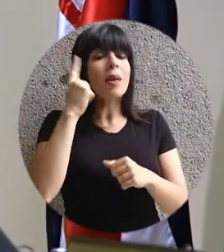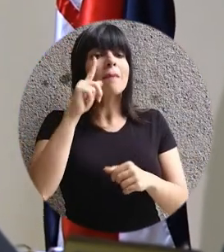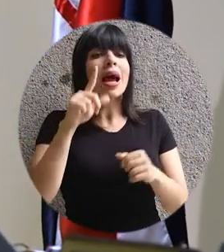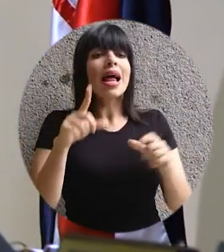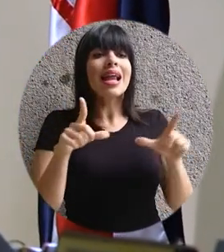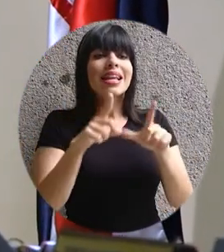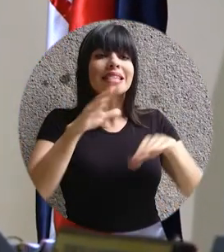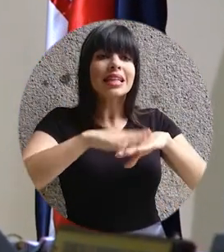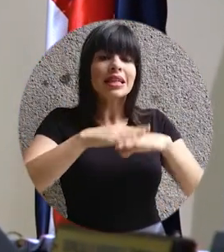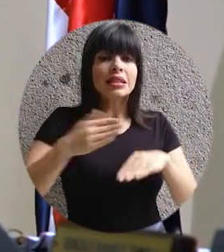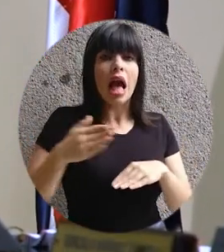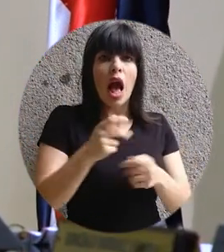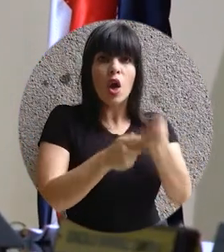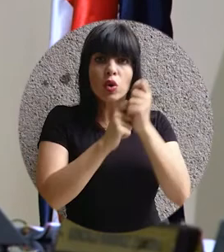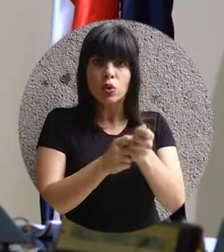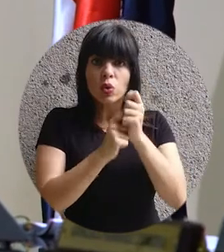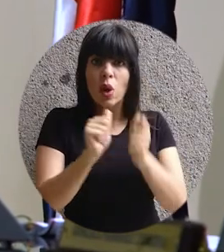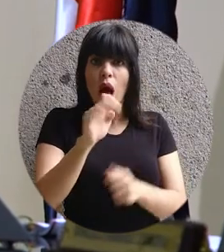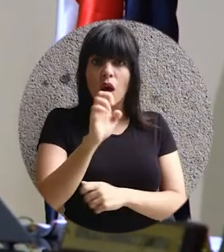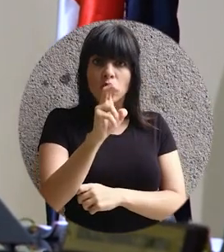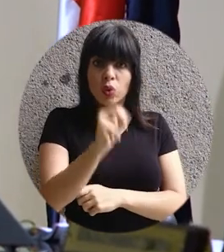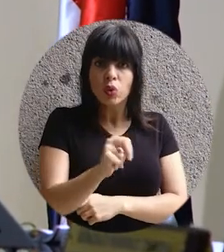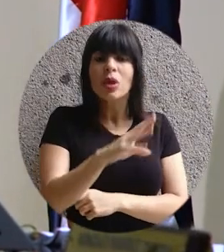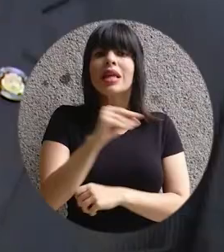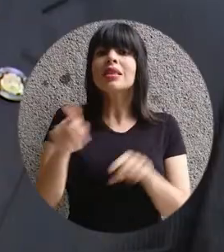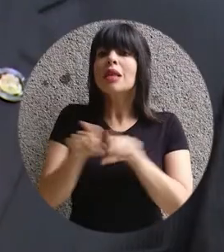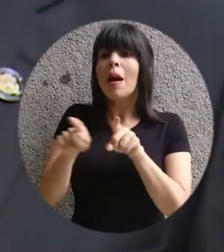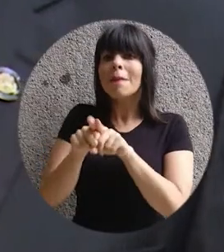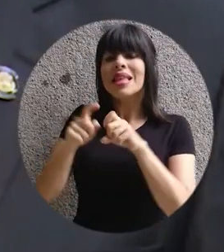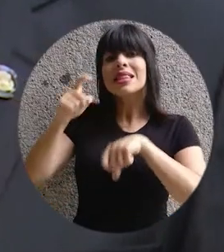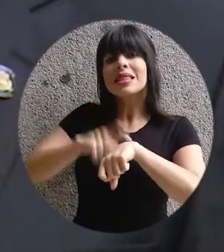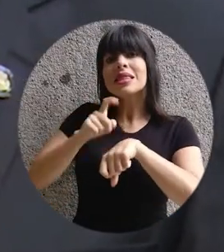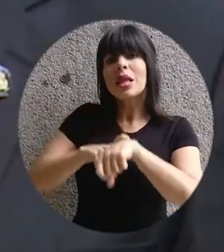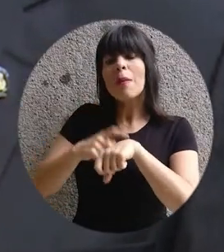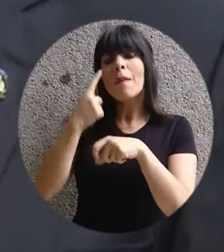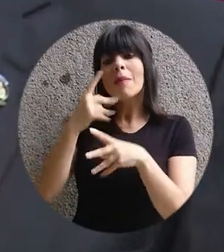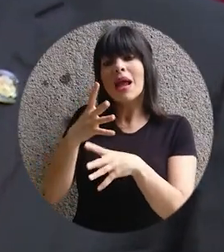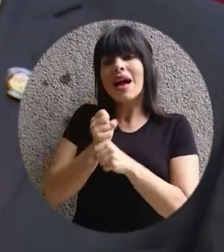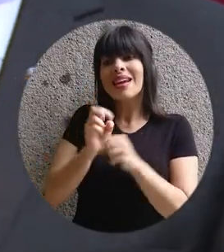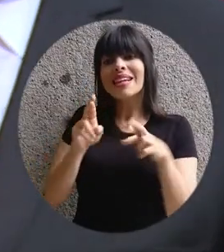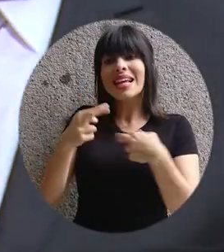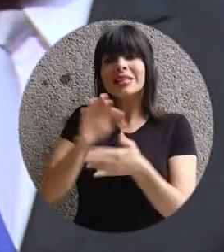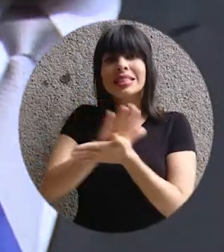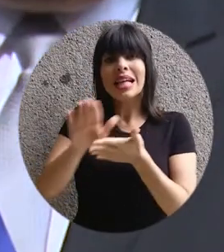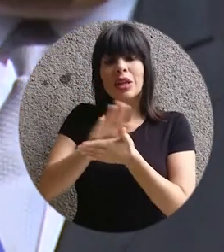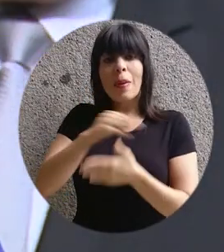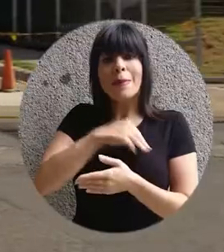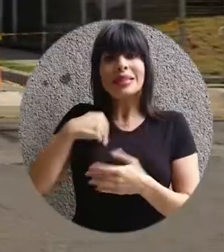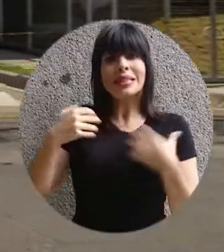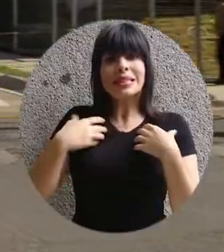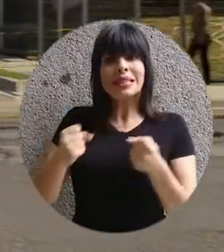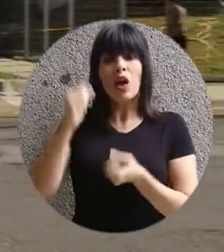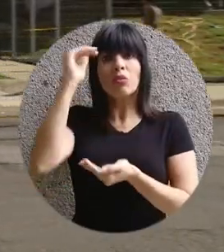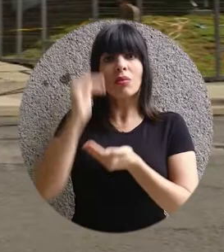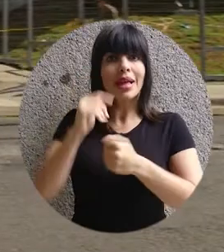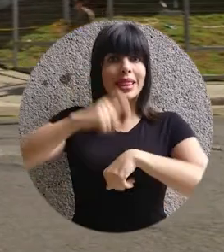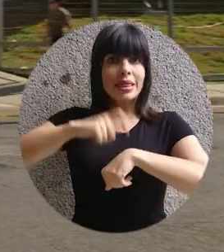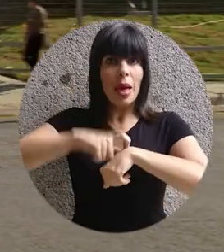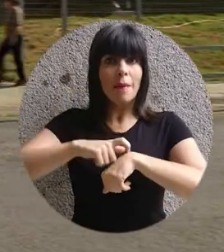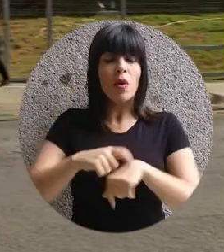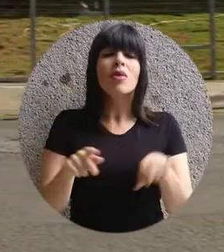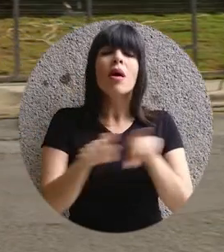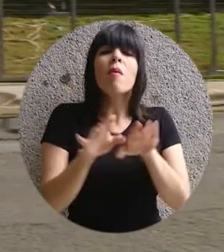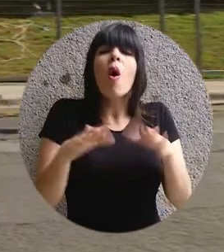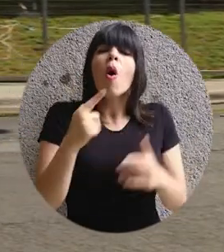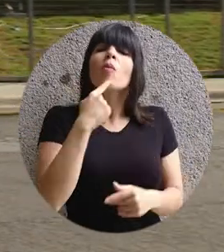y disminuyó significativamente el tiempo de obtención de los registros sanitarios en el Ministerio de Salud? ¿Cómo decir que no ha